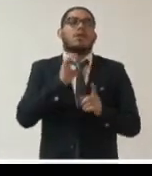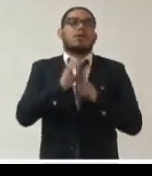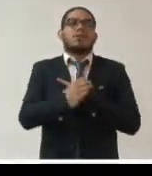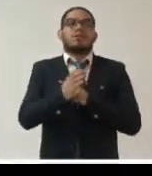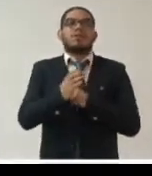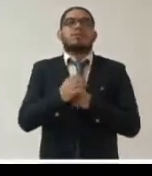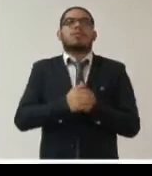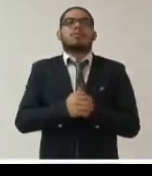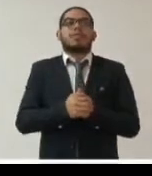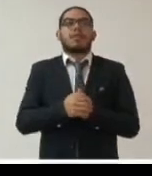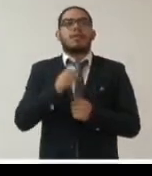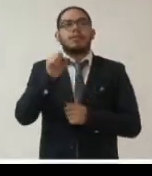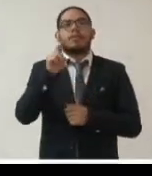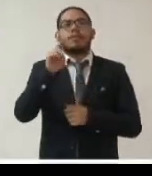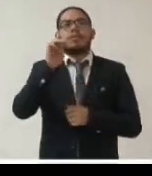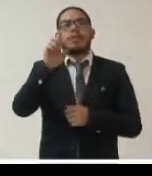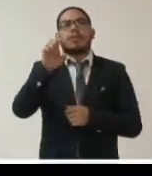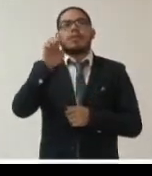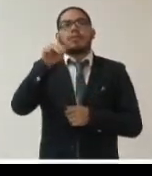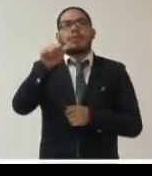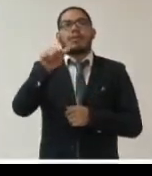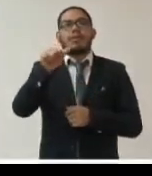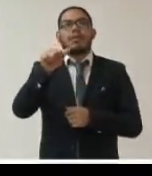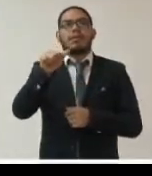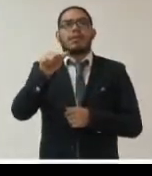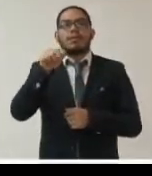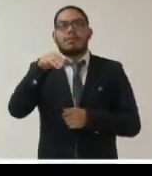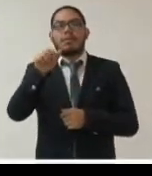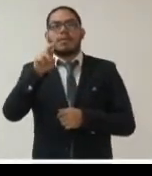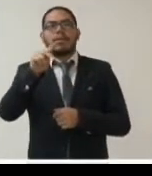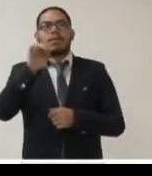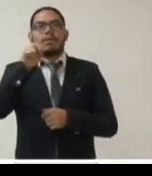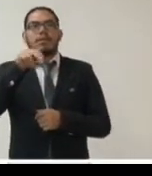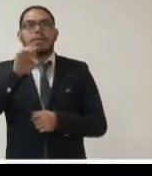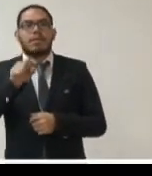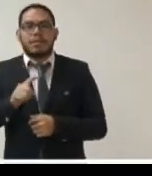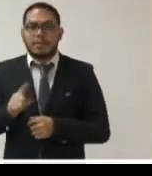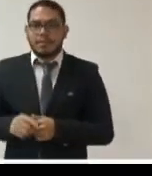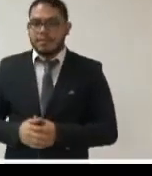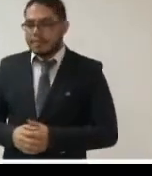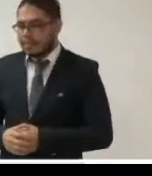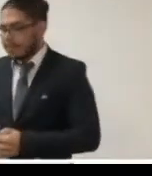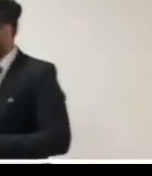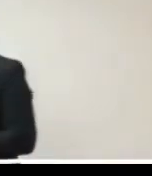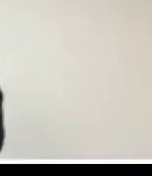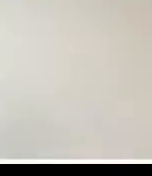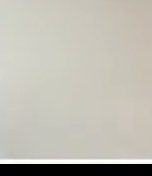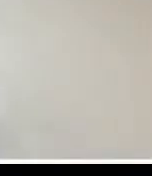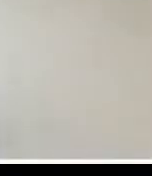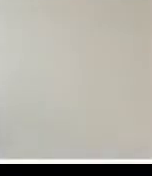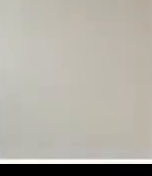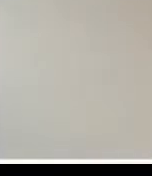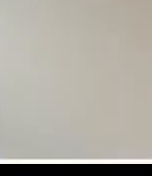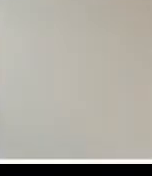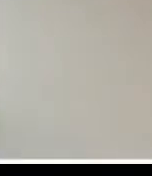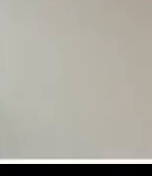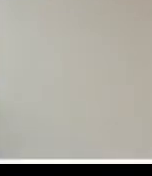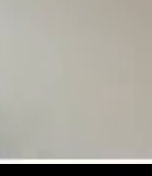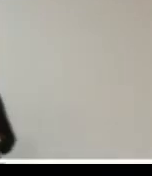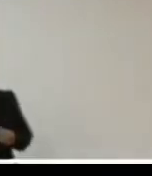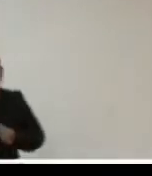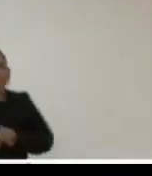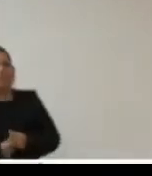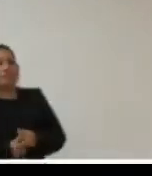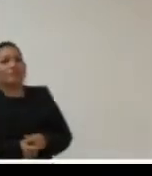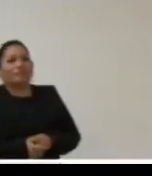maestra Zulema Martínez Sánchez adelante maestra muchas gracias pues yo en realidad seré muy